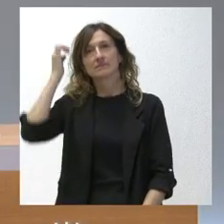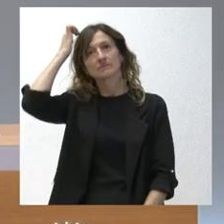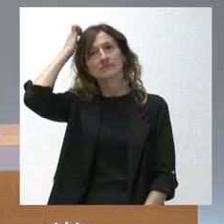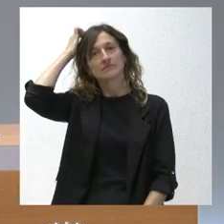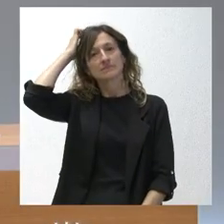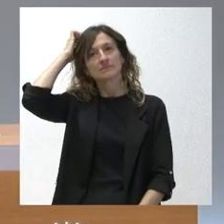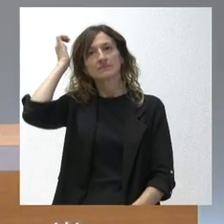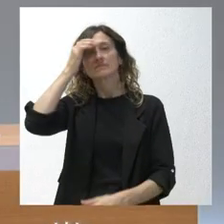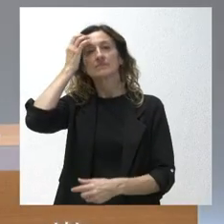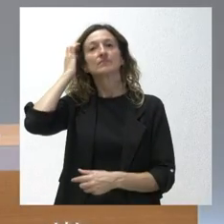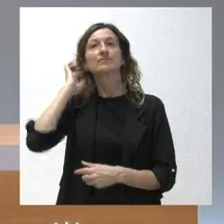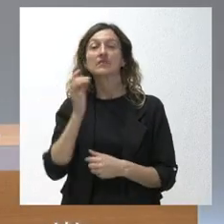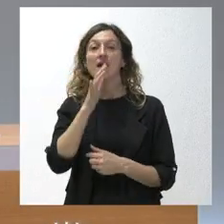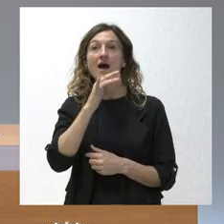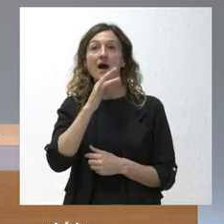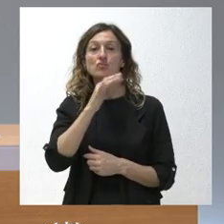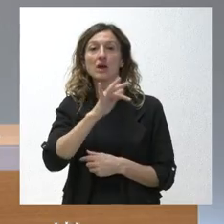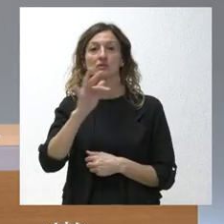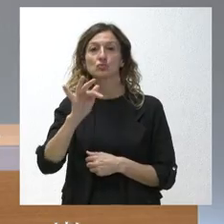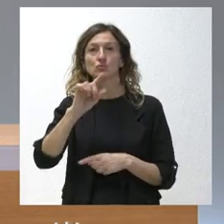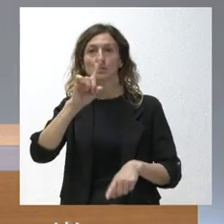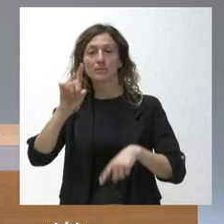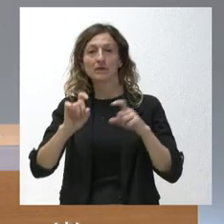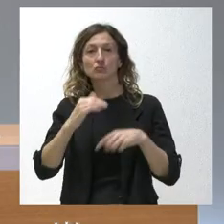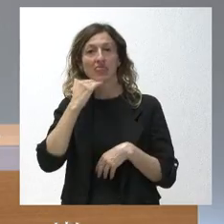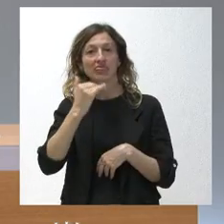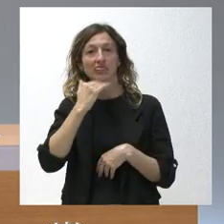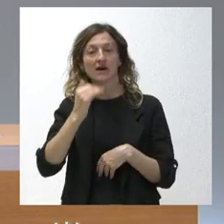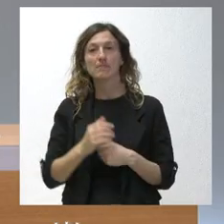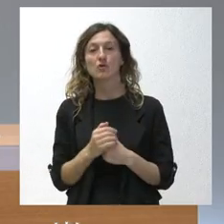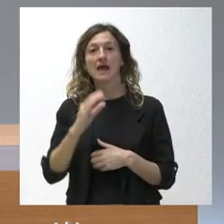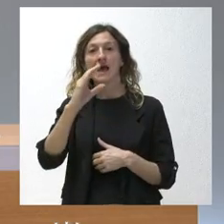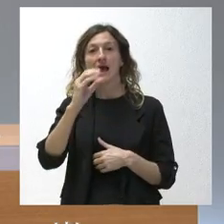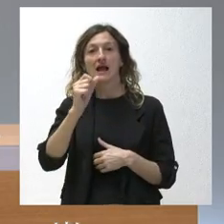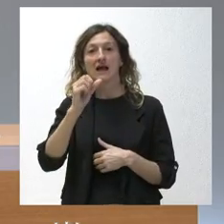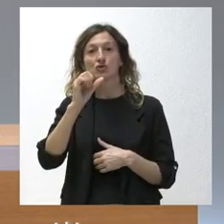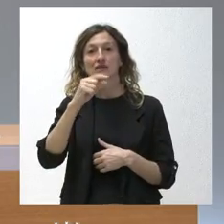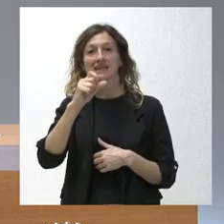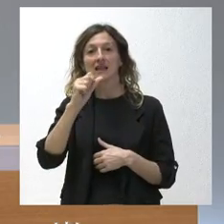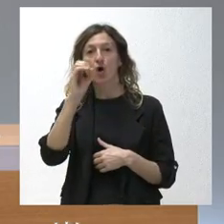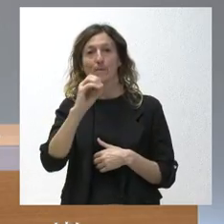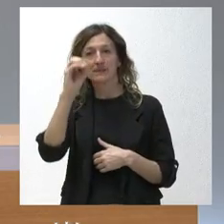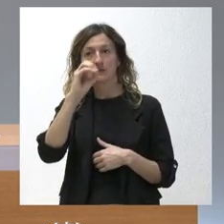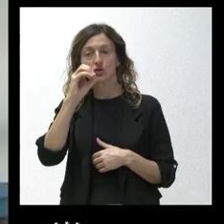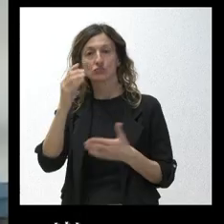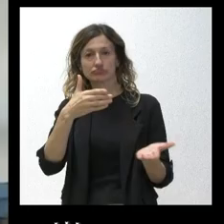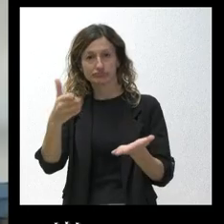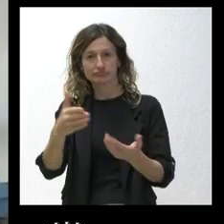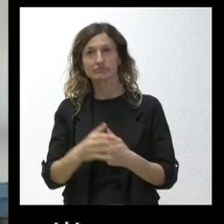Pues vamos a completar este turno de preguntas en Zamora con Carlos Gil de La Opinión. Adelante, Carlos.